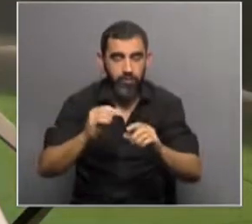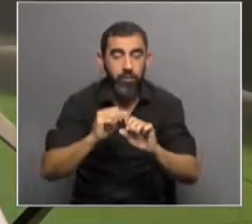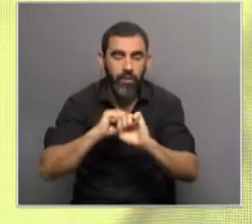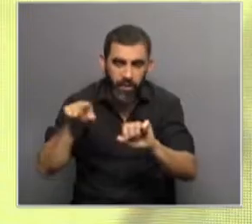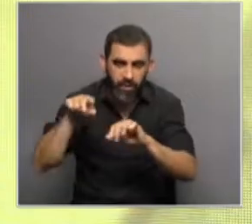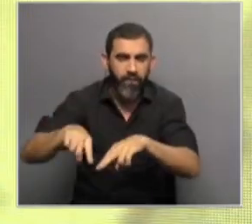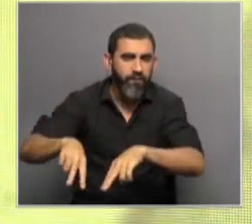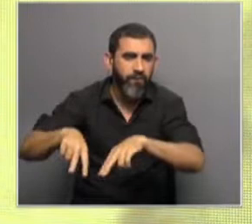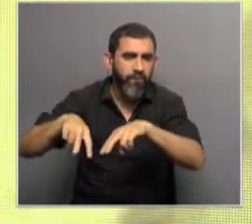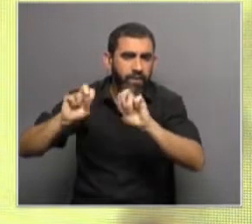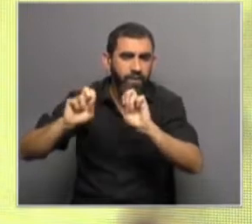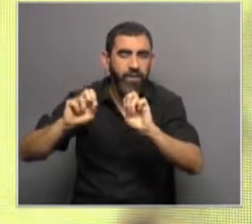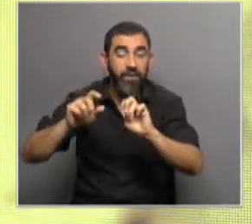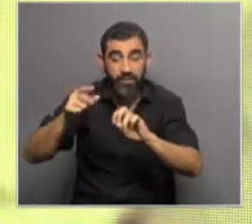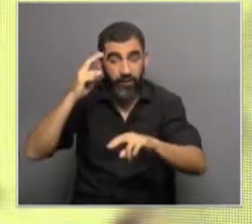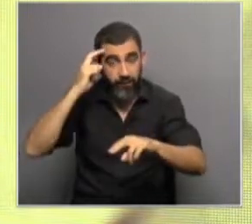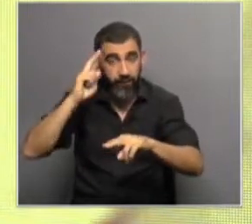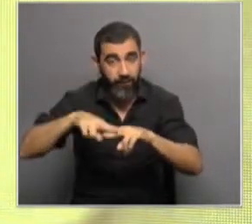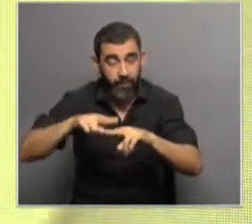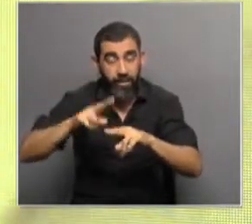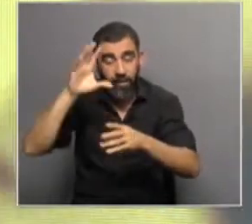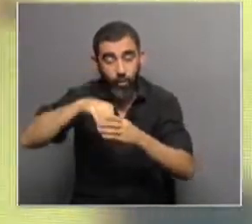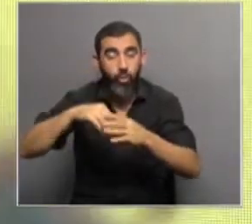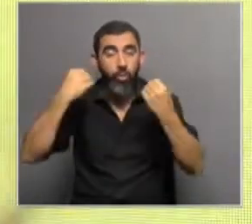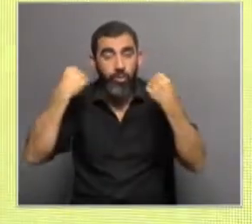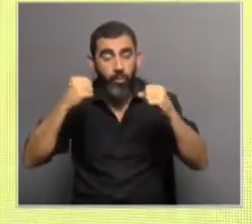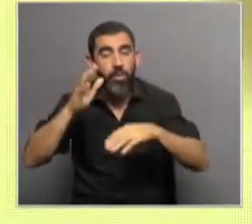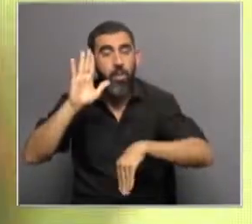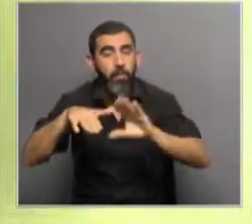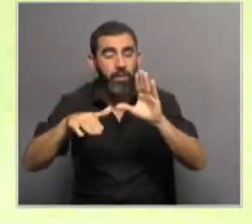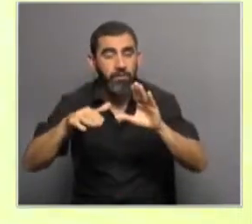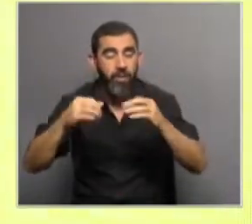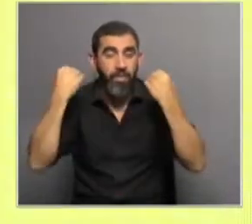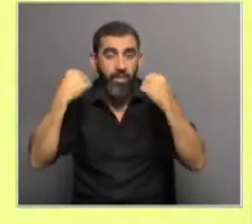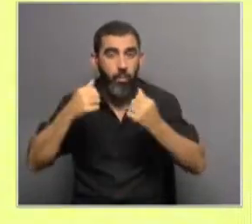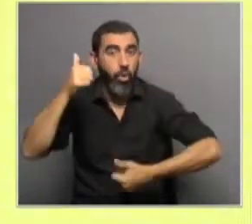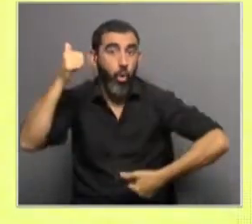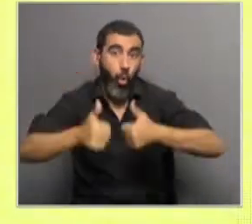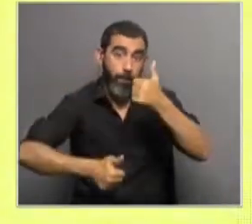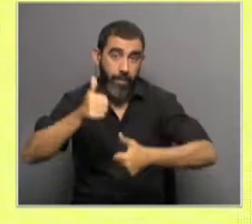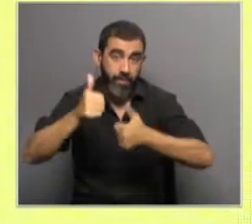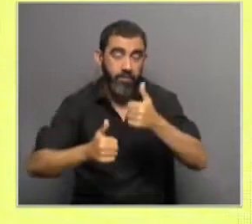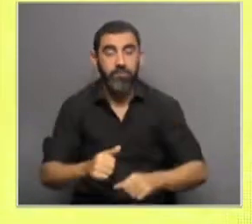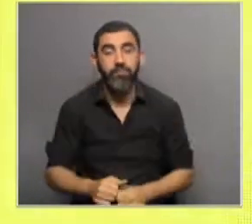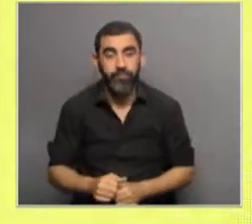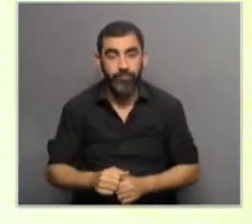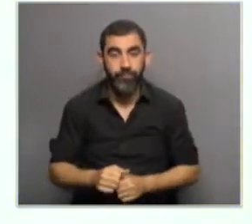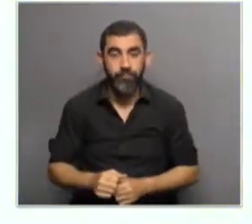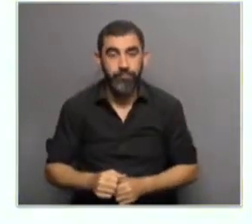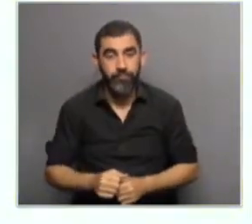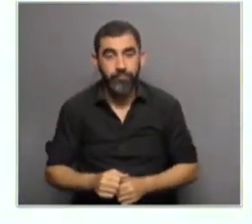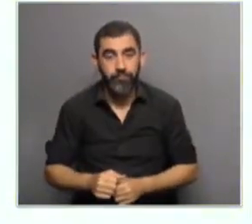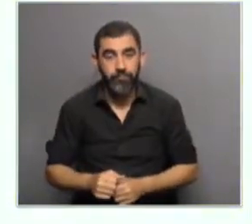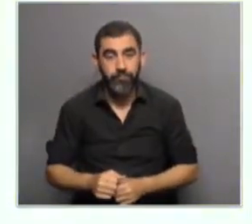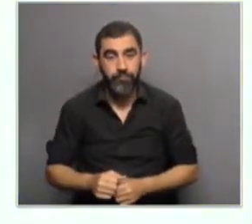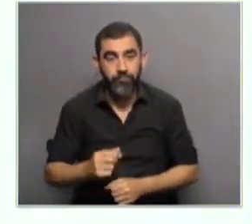hace mucho tiempo lo que es el síndrome de Bernal en el deporte, sobre todo en el deporte de alta competencia, ¿no? Y si bien este